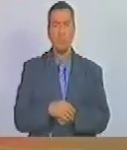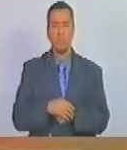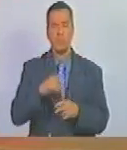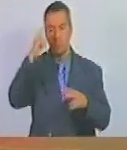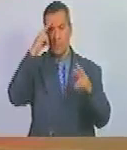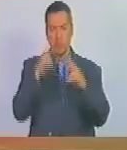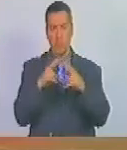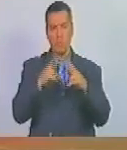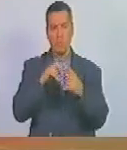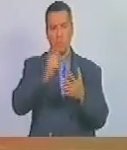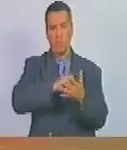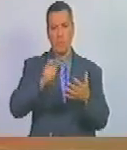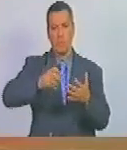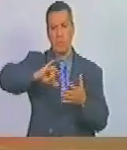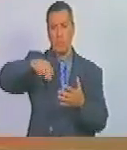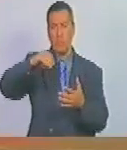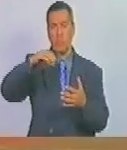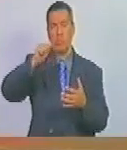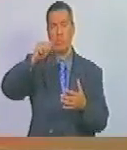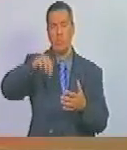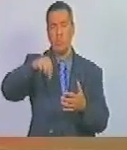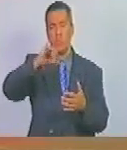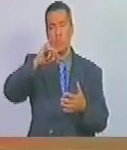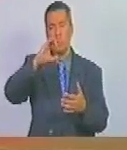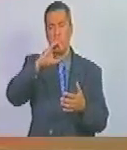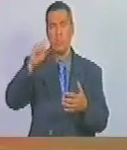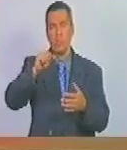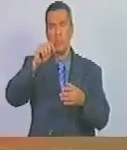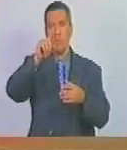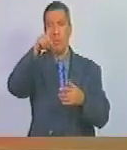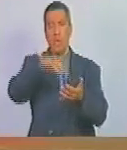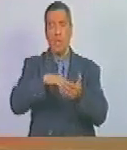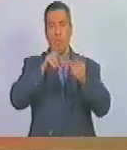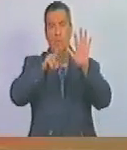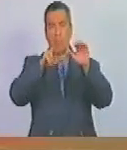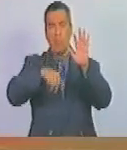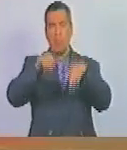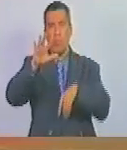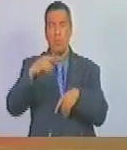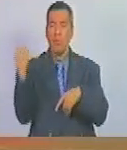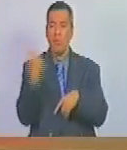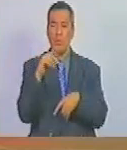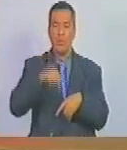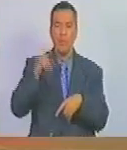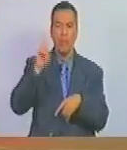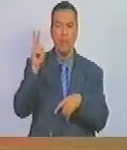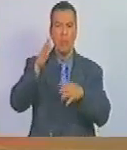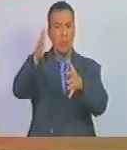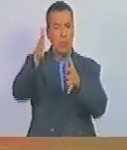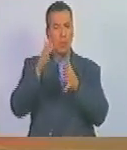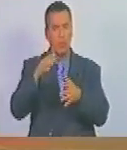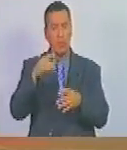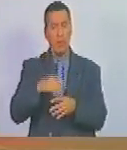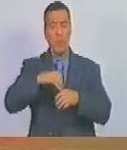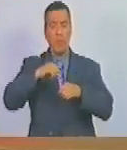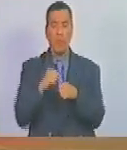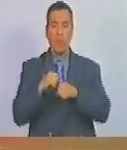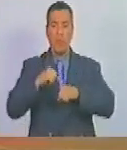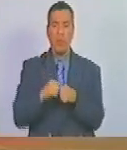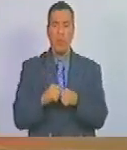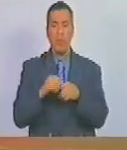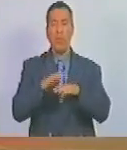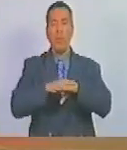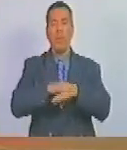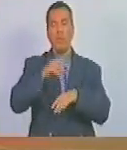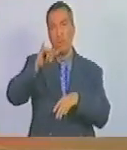conocida como la Carta de Jamaica en 1815, tras su regreso a Venezuela, triunfa en Bogotá, en